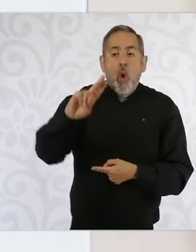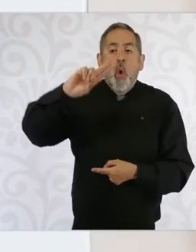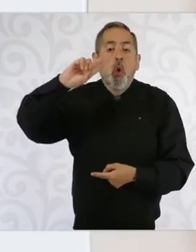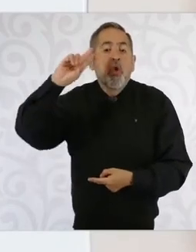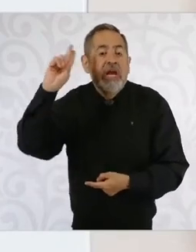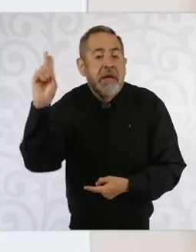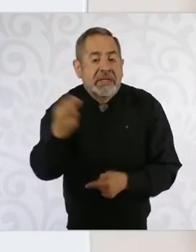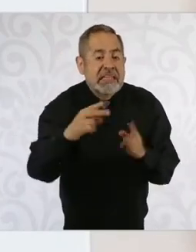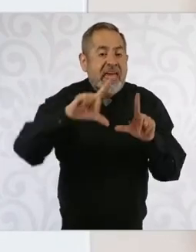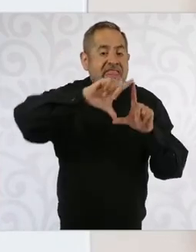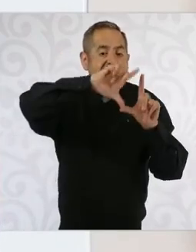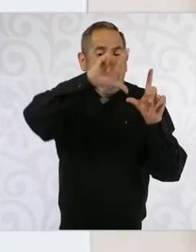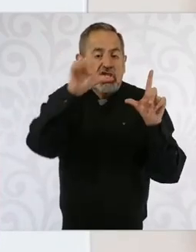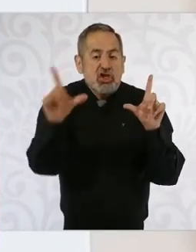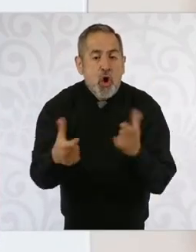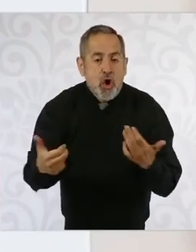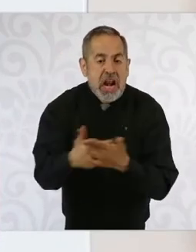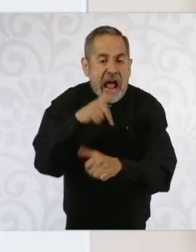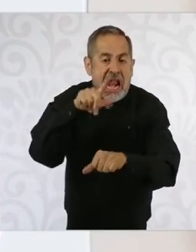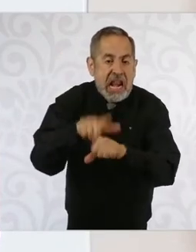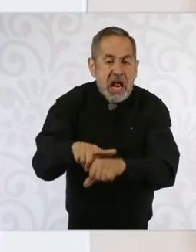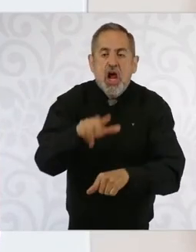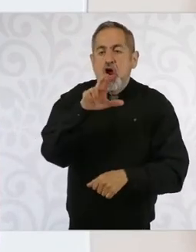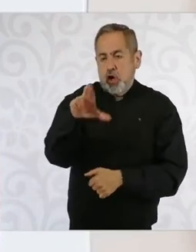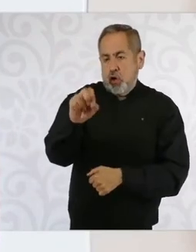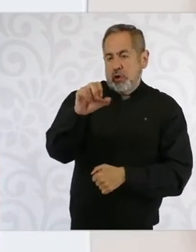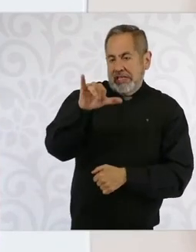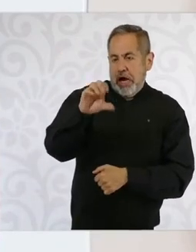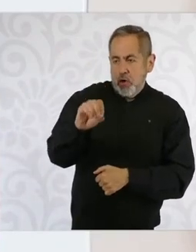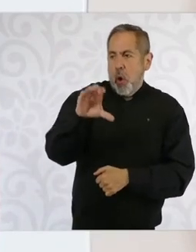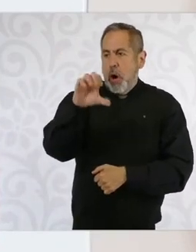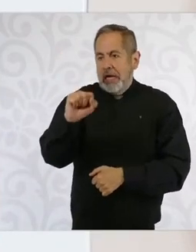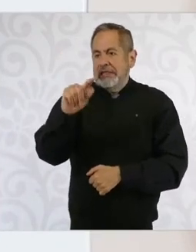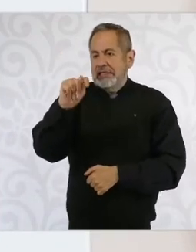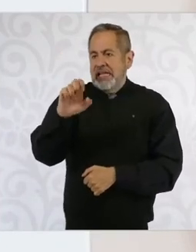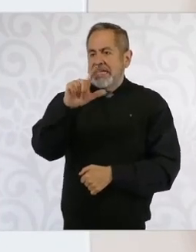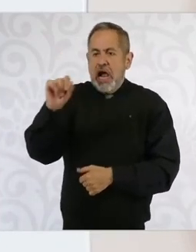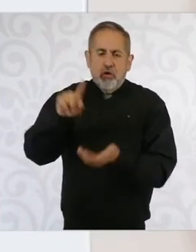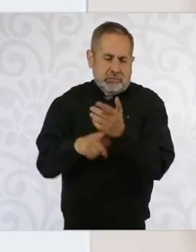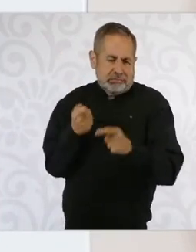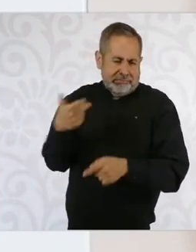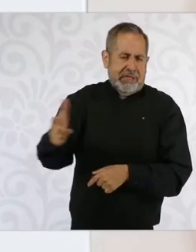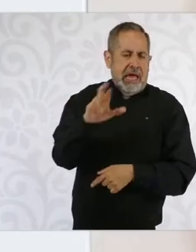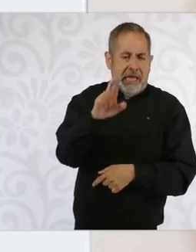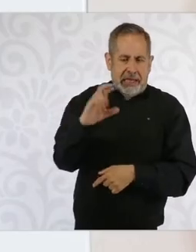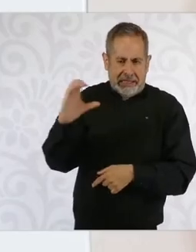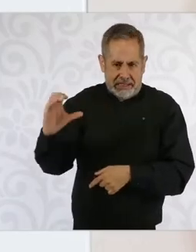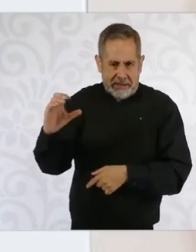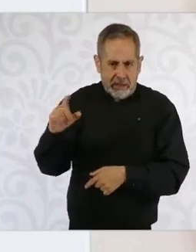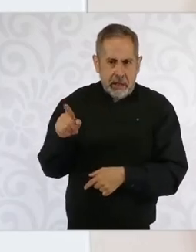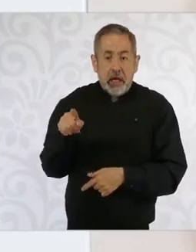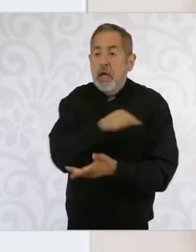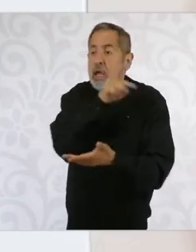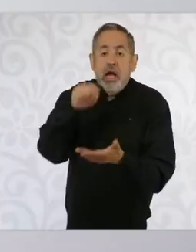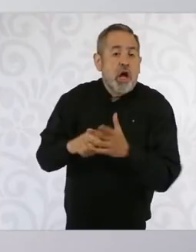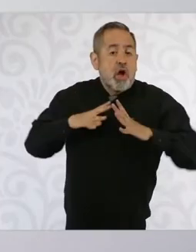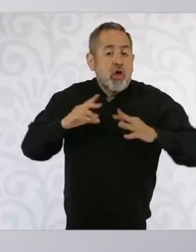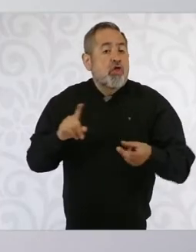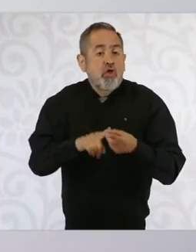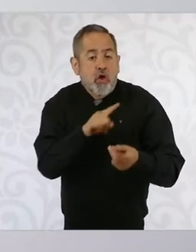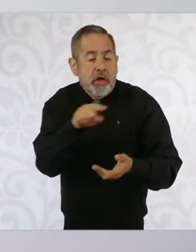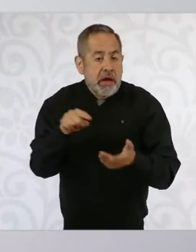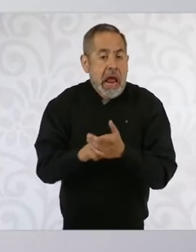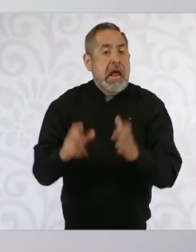Rosario Castellanos. Y como saben, vamos a iniciar con dos sedes, una en Chiapas y la otra